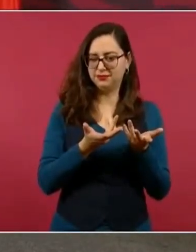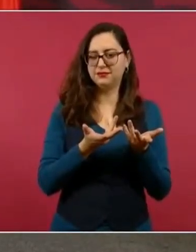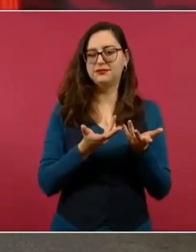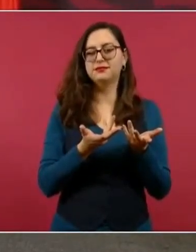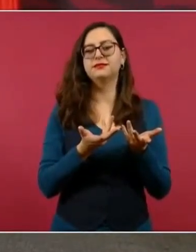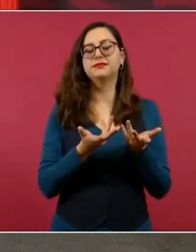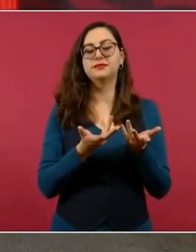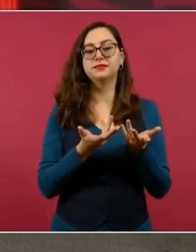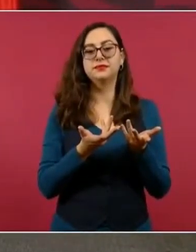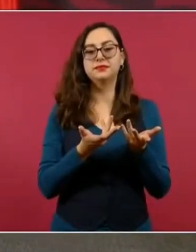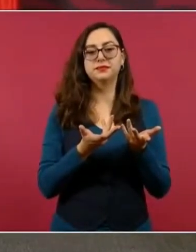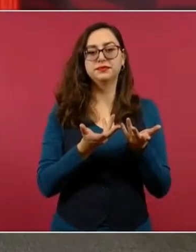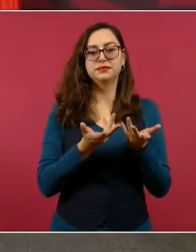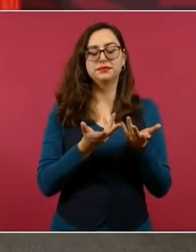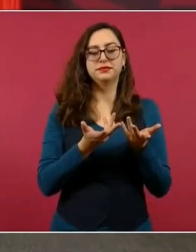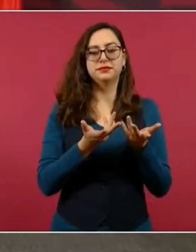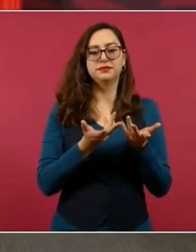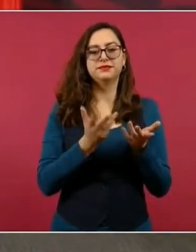rosita